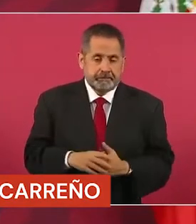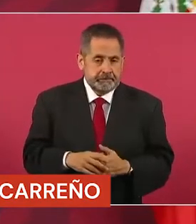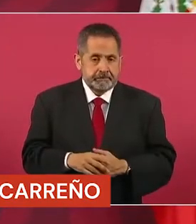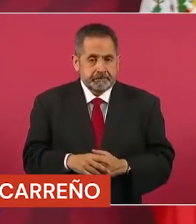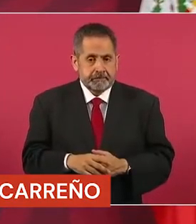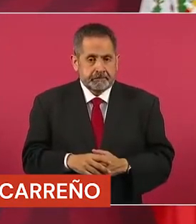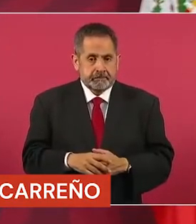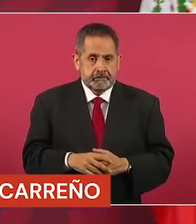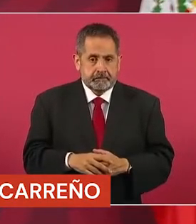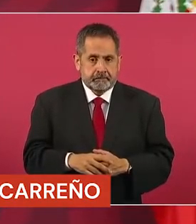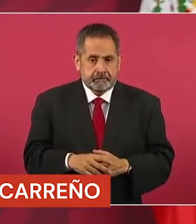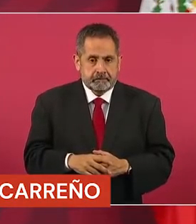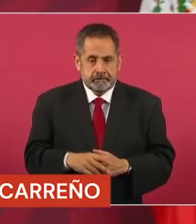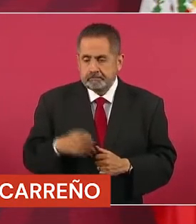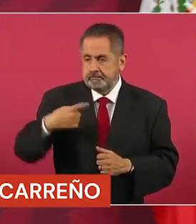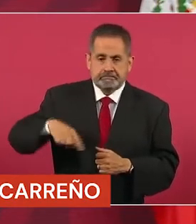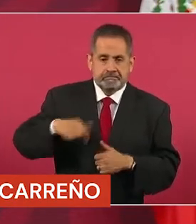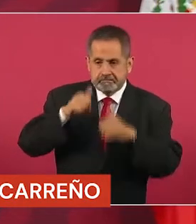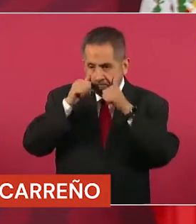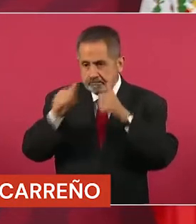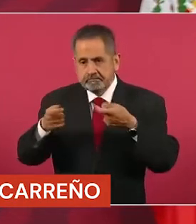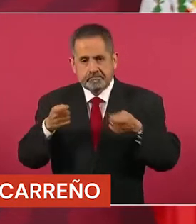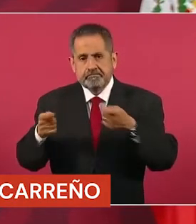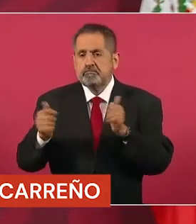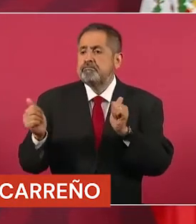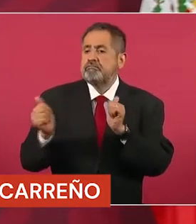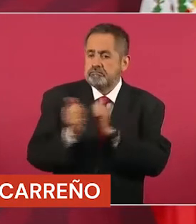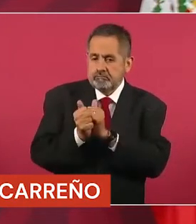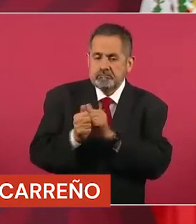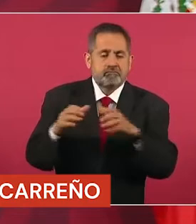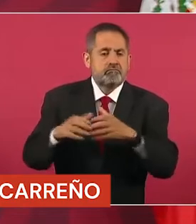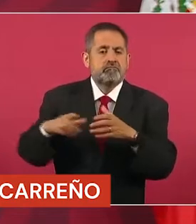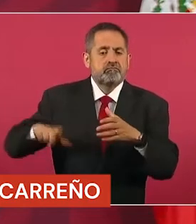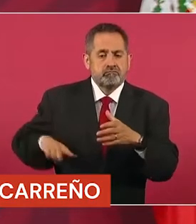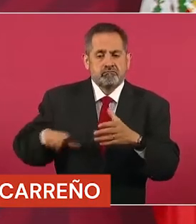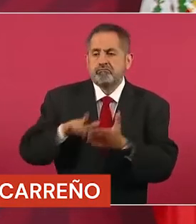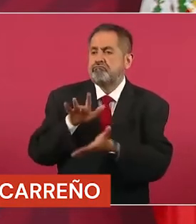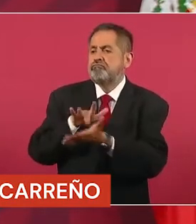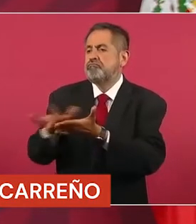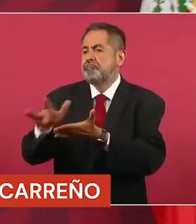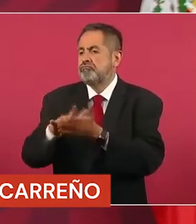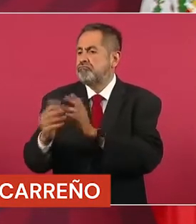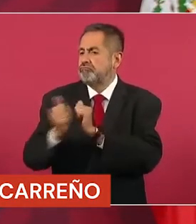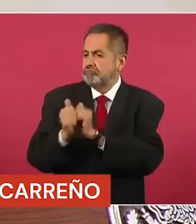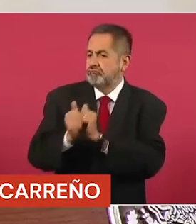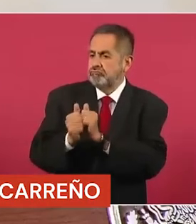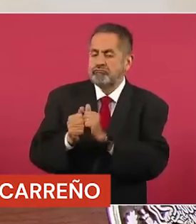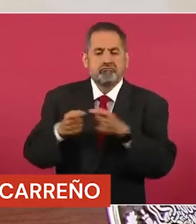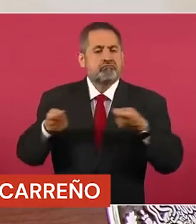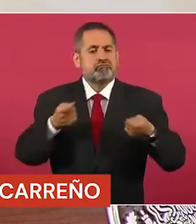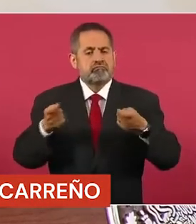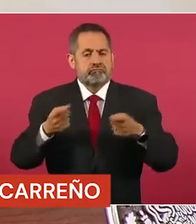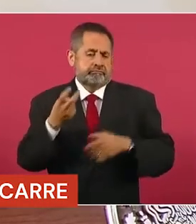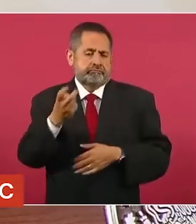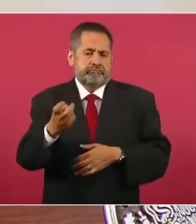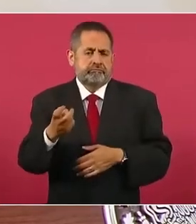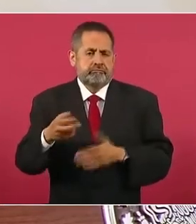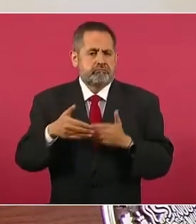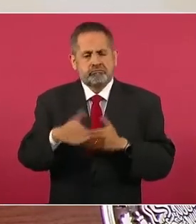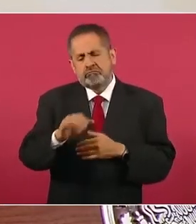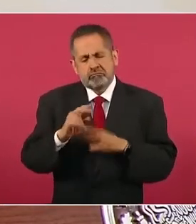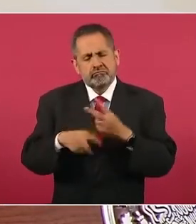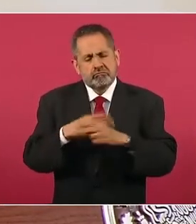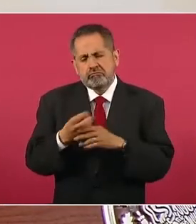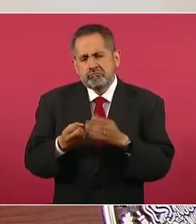atender y gobernar con el pueblo. Y eso es lo que se está haciendo y nos está